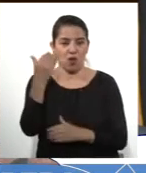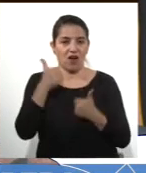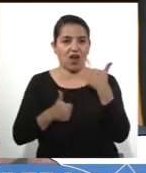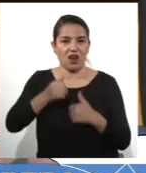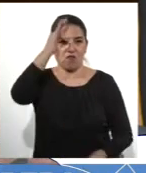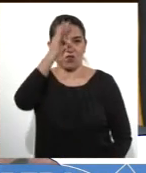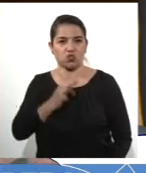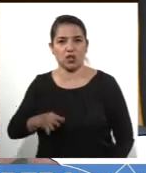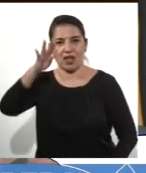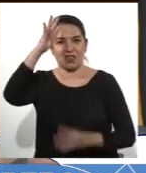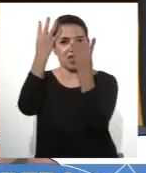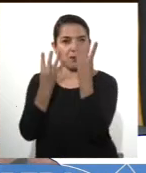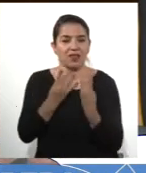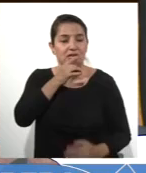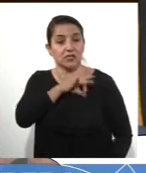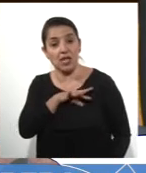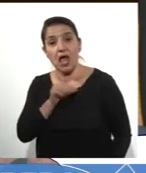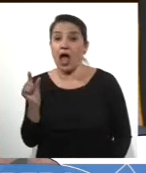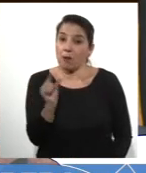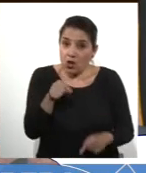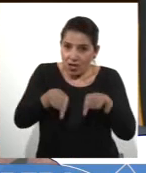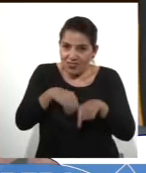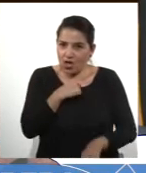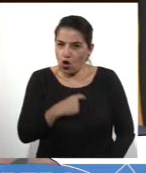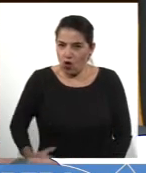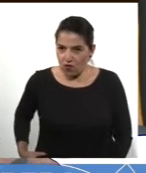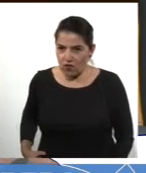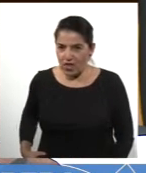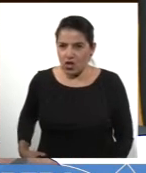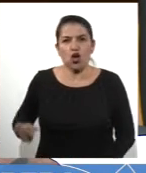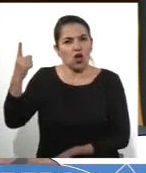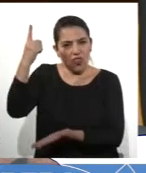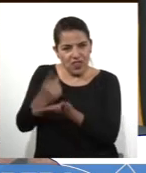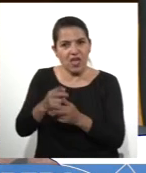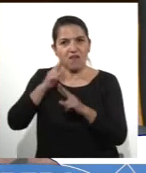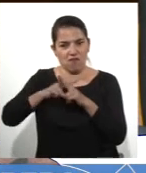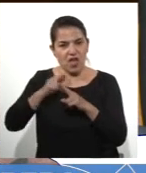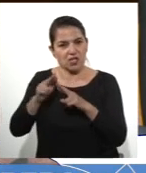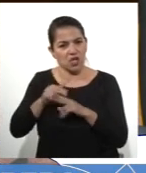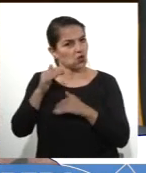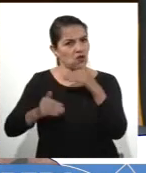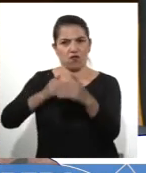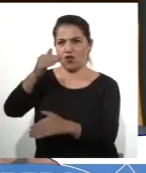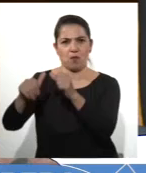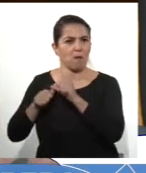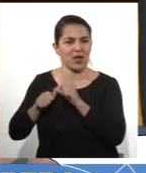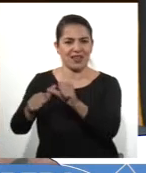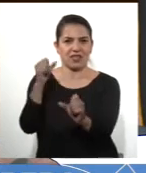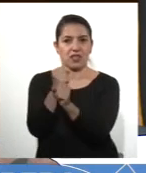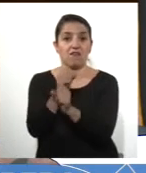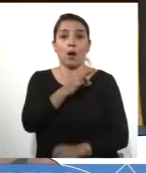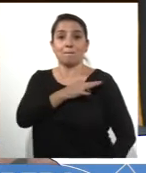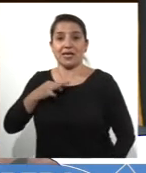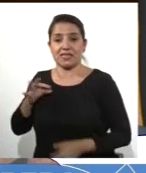funcionaria en Gendarmería de Chile, al menos para este gobierno se debe reinstalar un modo permanente de trabajo entre